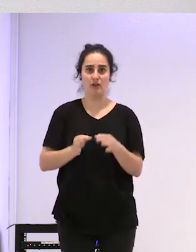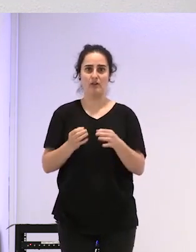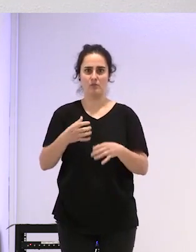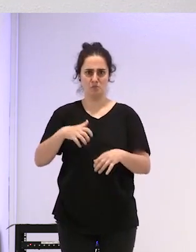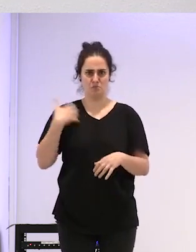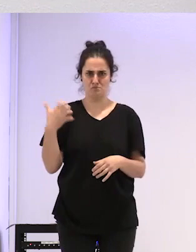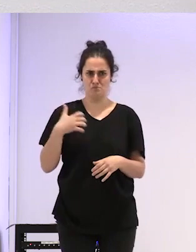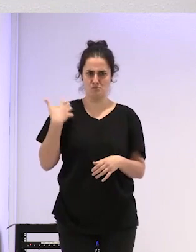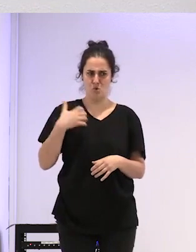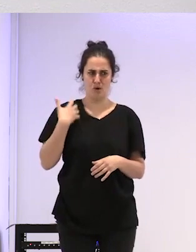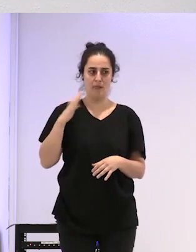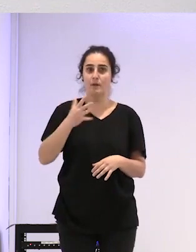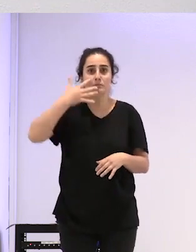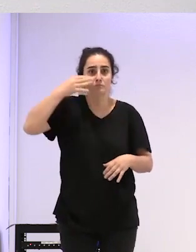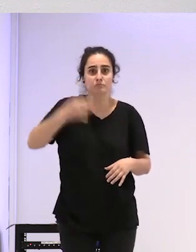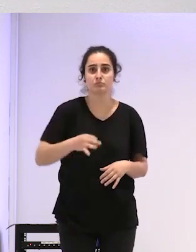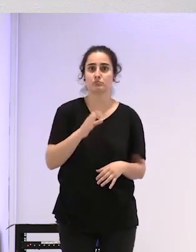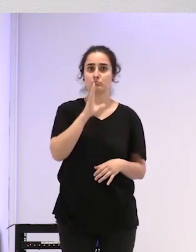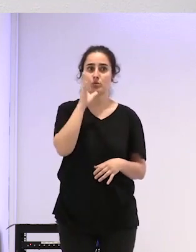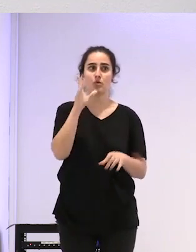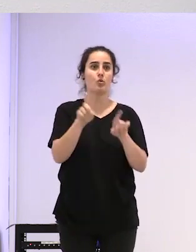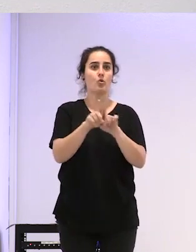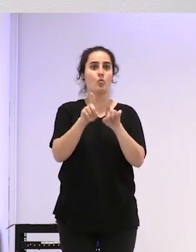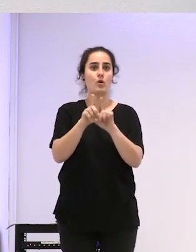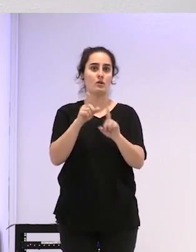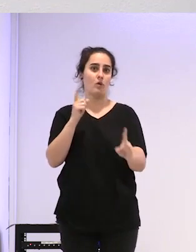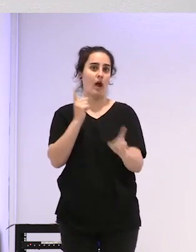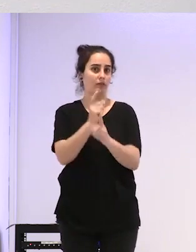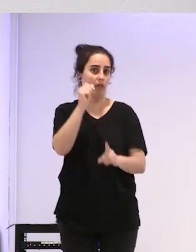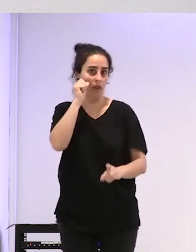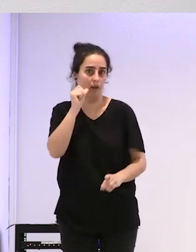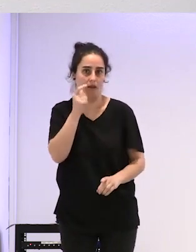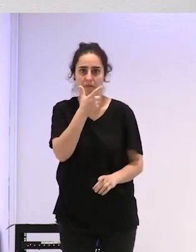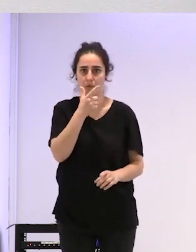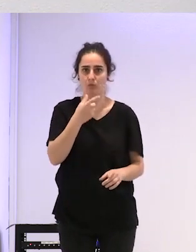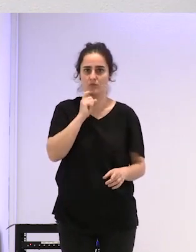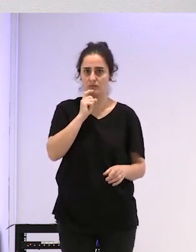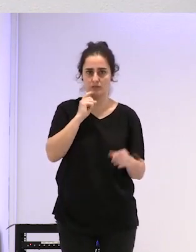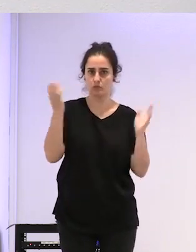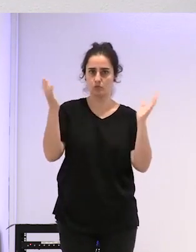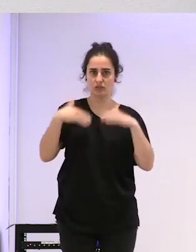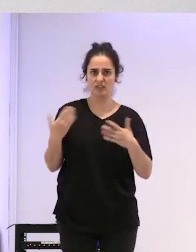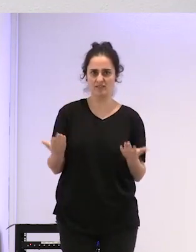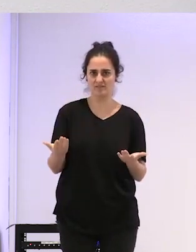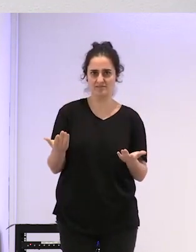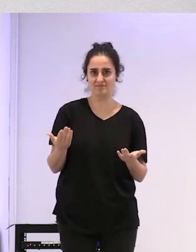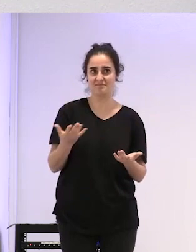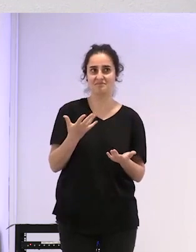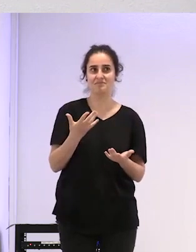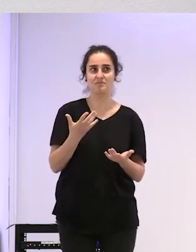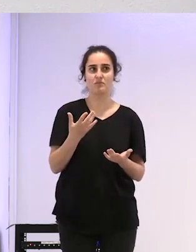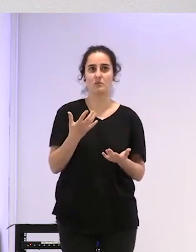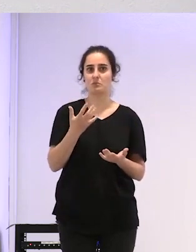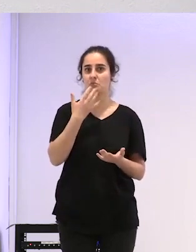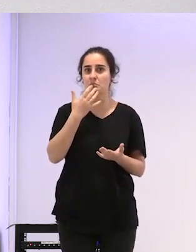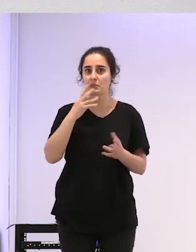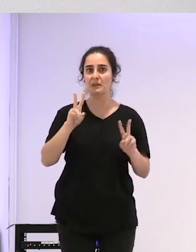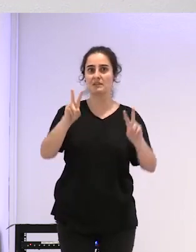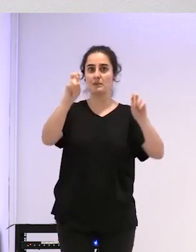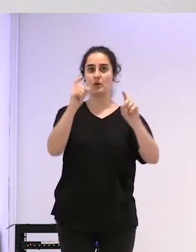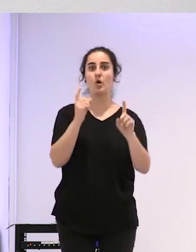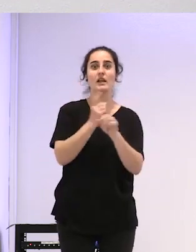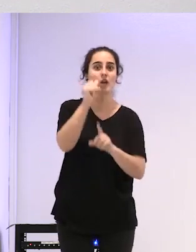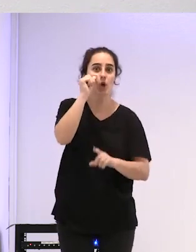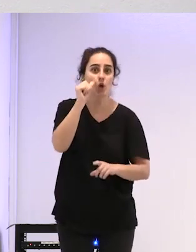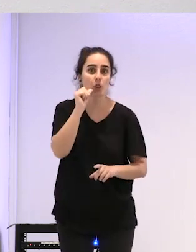pero es verdad es una anticoncepción no es difícil no sé dar un consejo sobre la anticoncepción